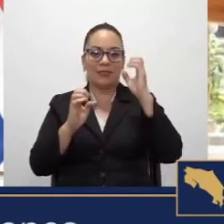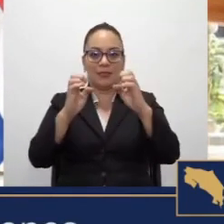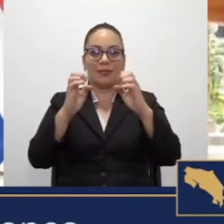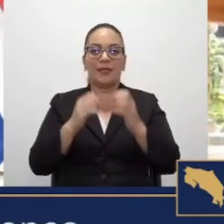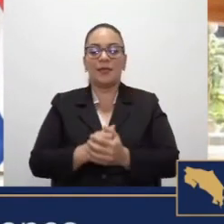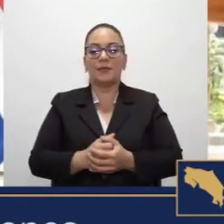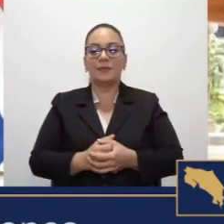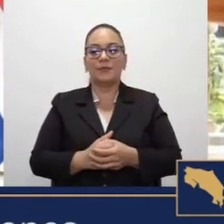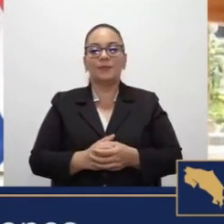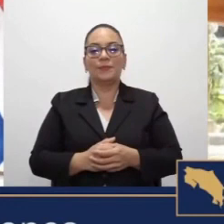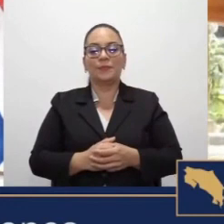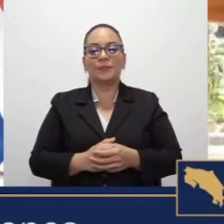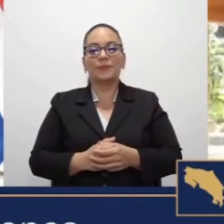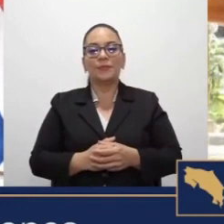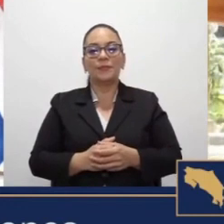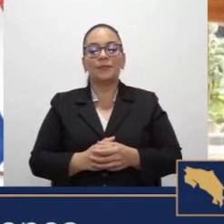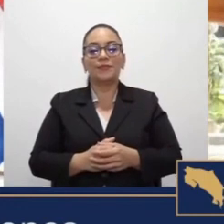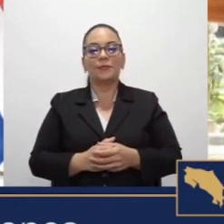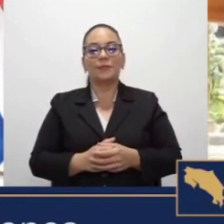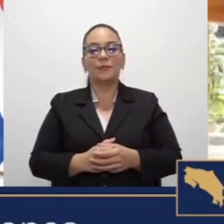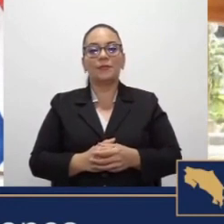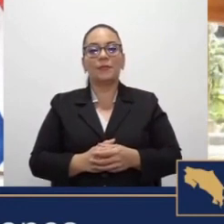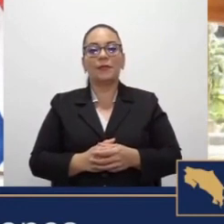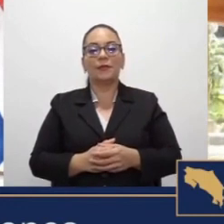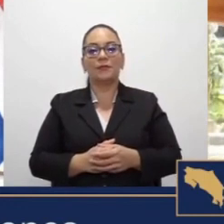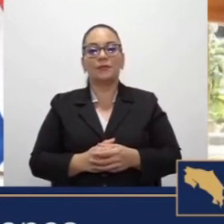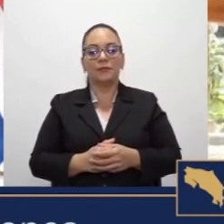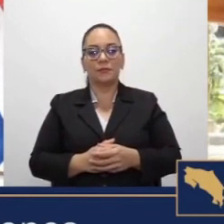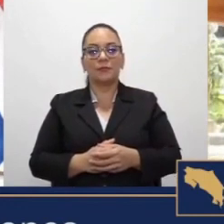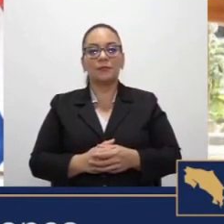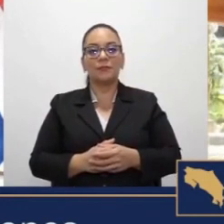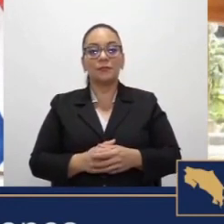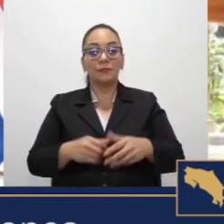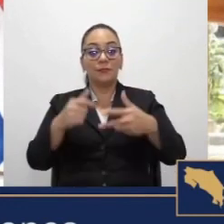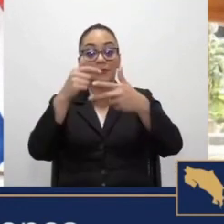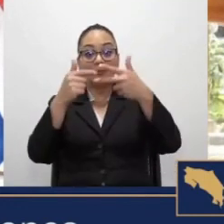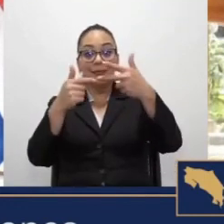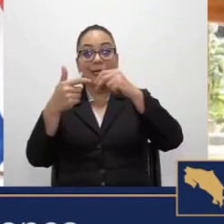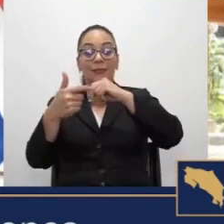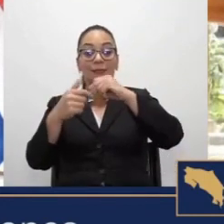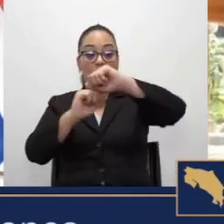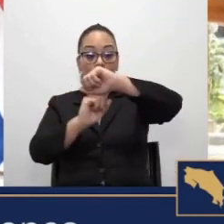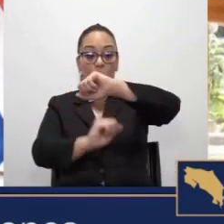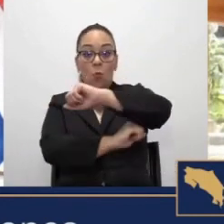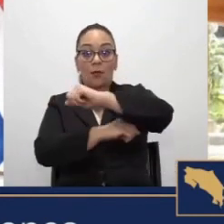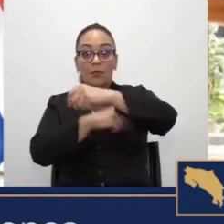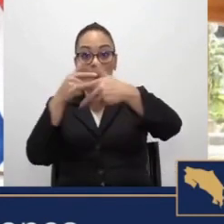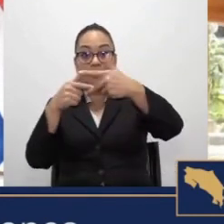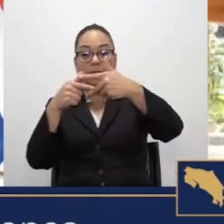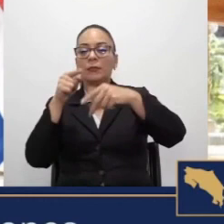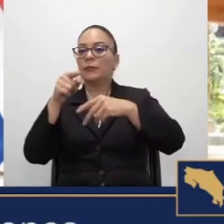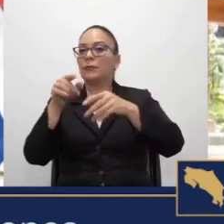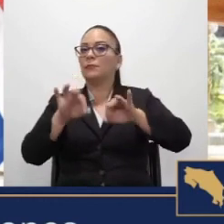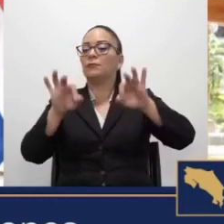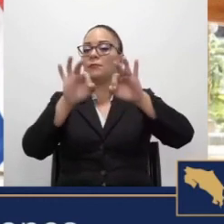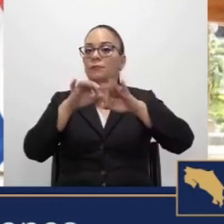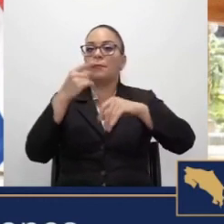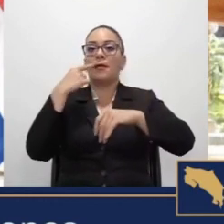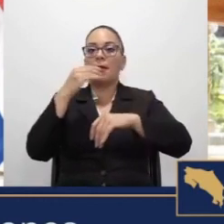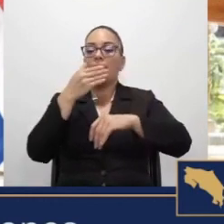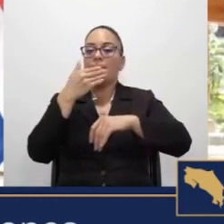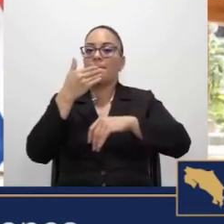y estos tres puentes son fundamentales para mejorarle la vida a los residentes